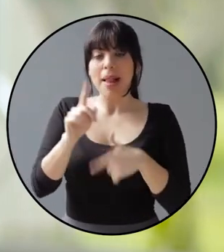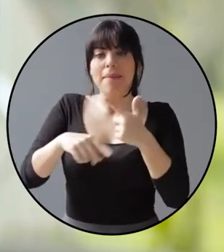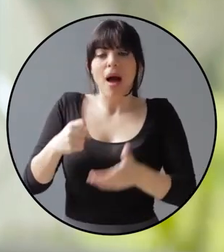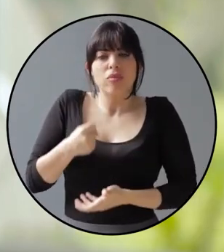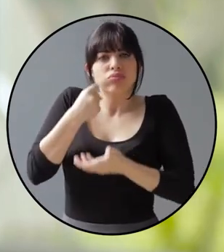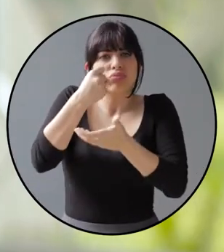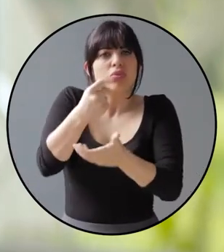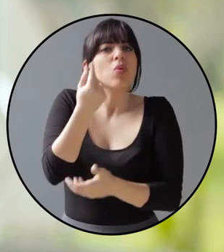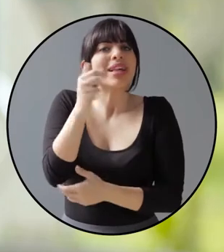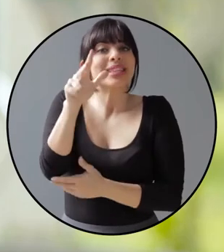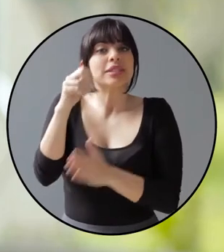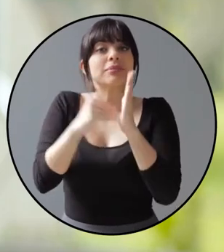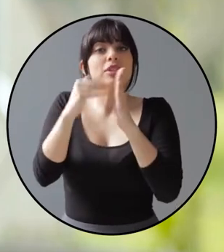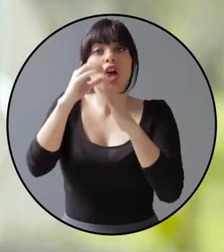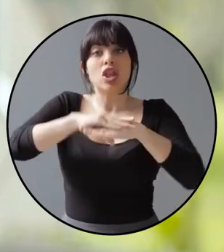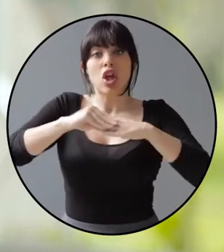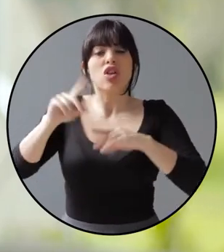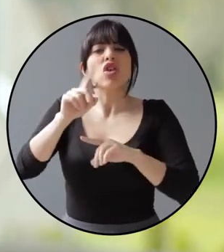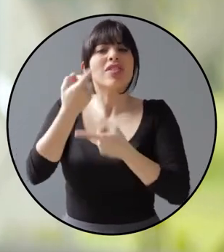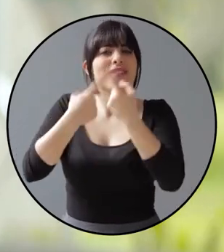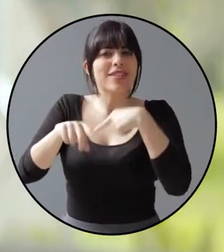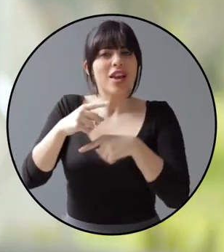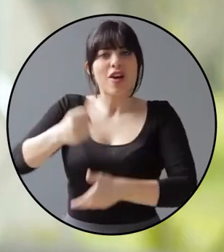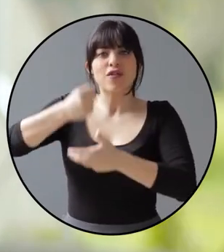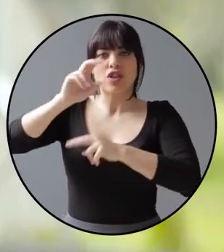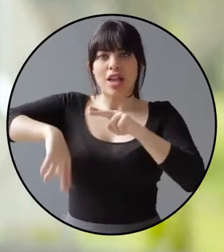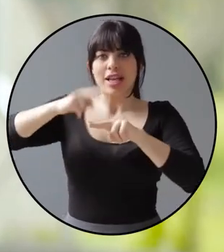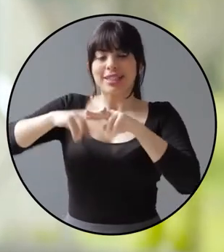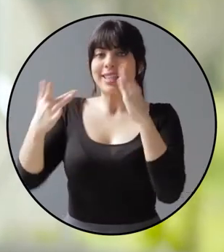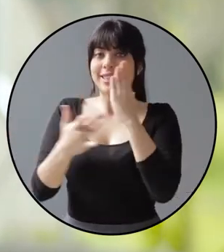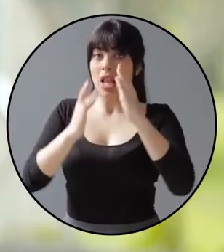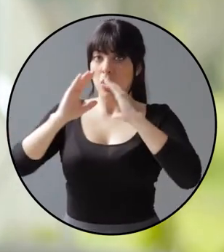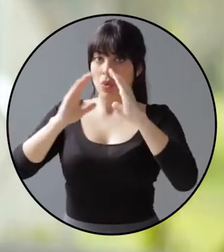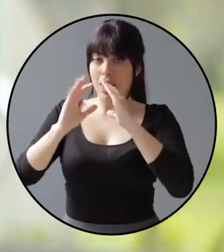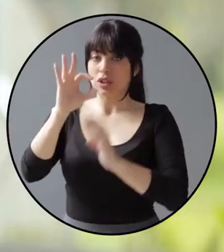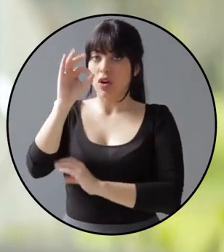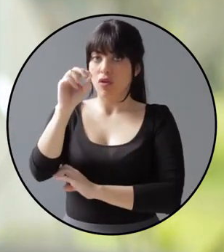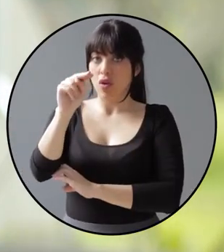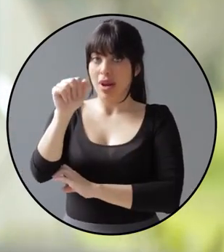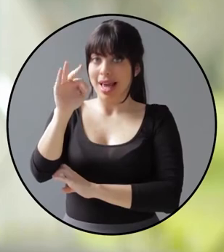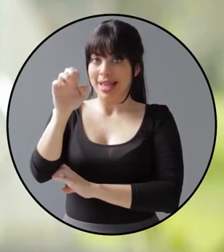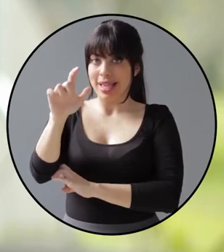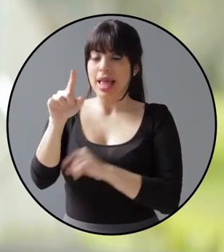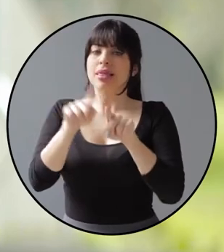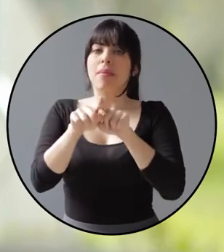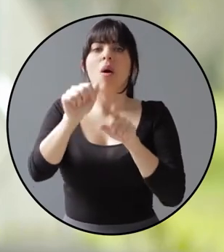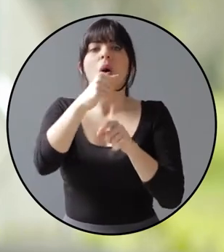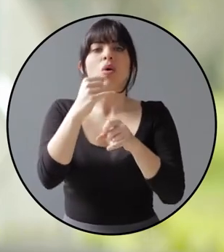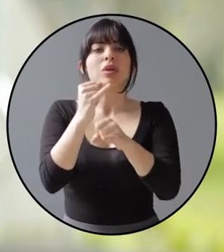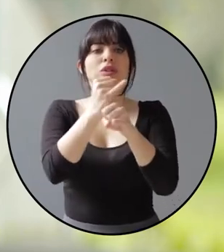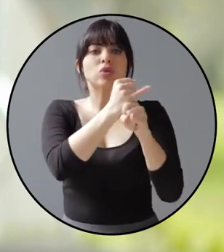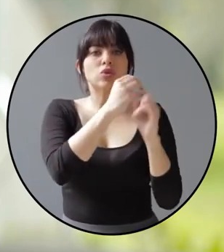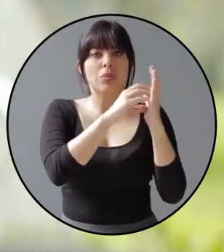invertirá 300 millones de dólares provenientes del Fondo Nacional de Telecomunicaciones, FONATEL, y de otras